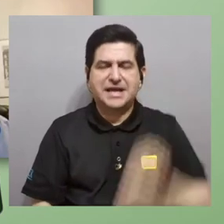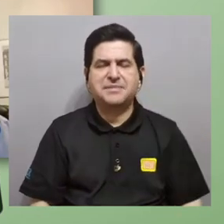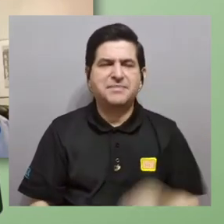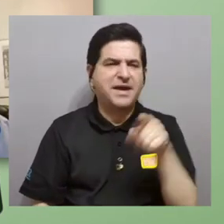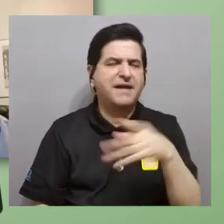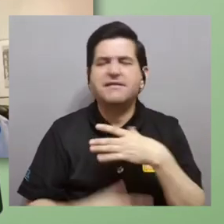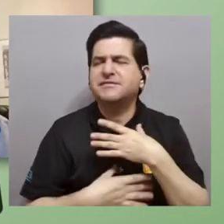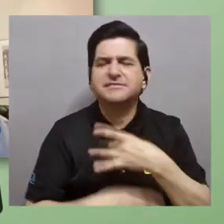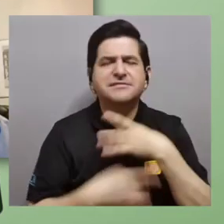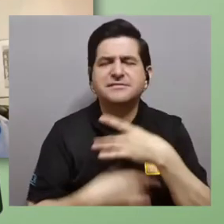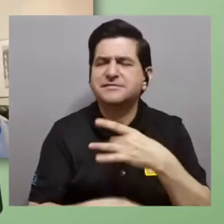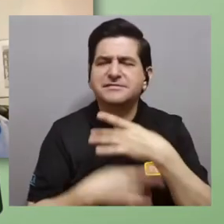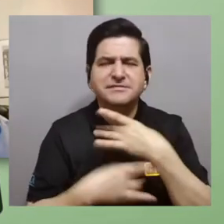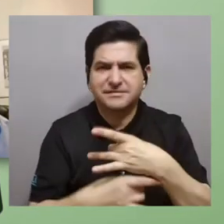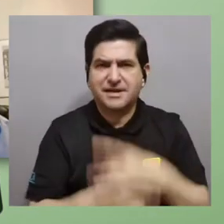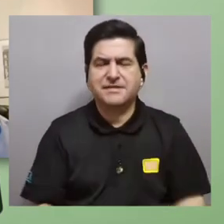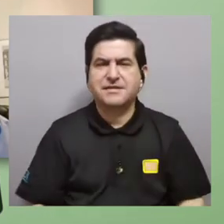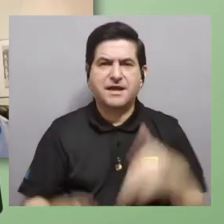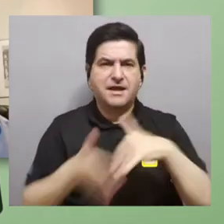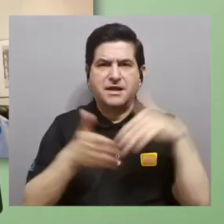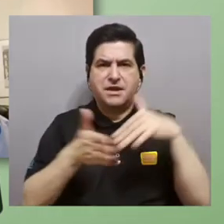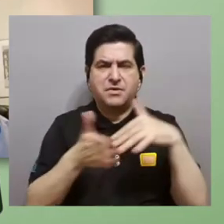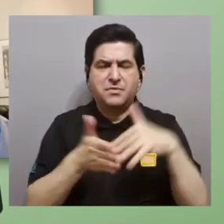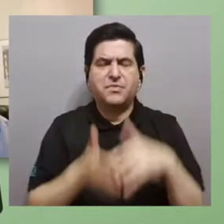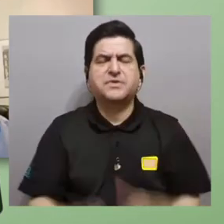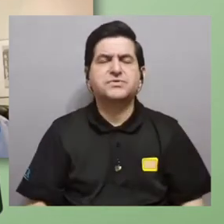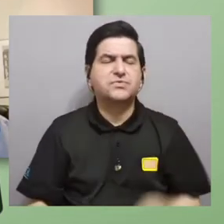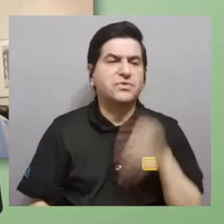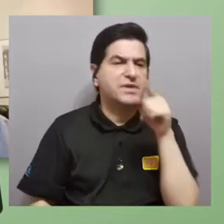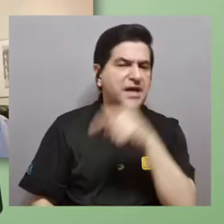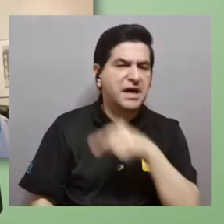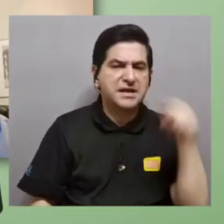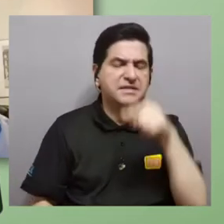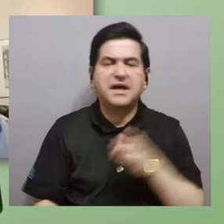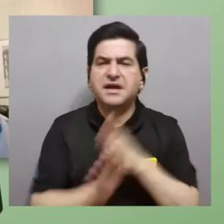pasión y ese amor por estudiar cualquiera de ellas